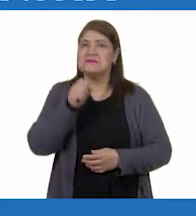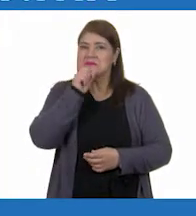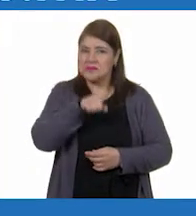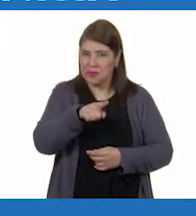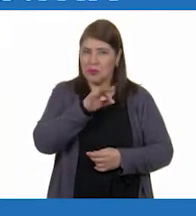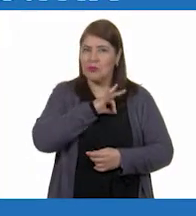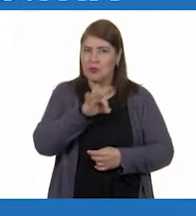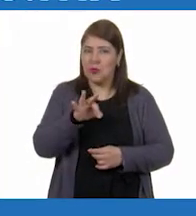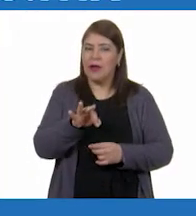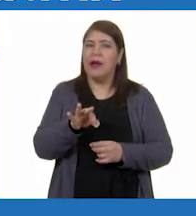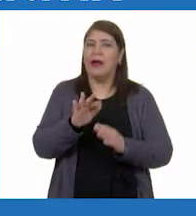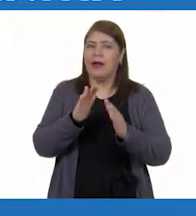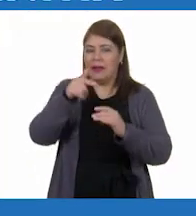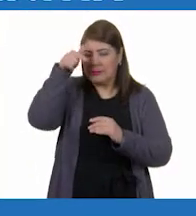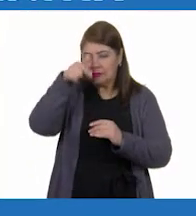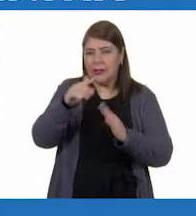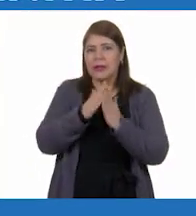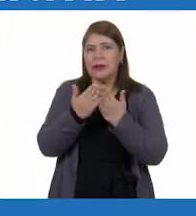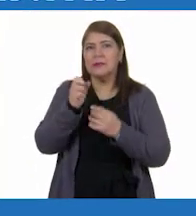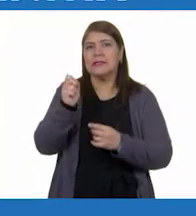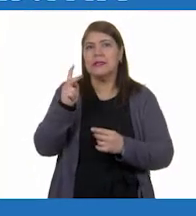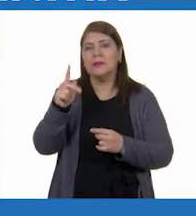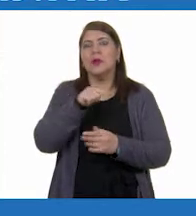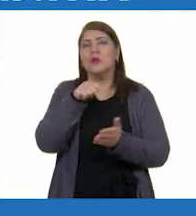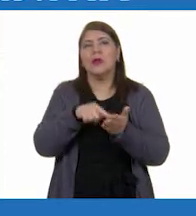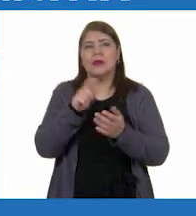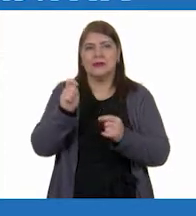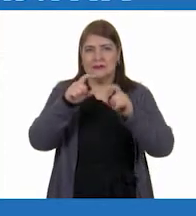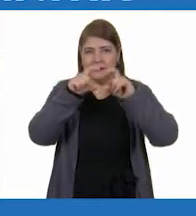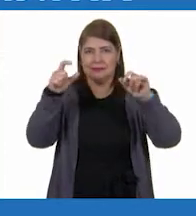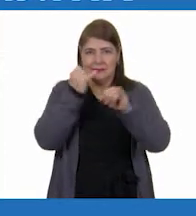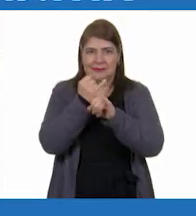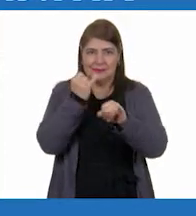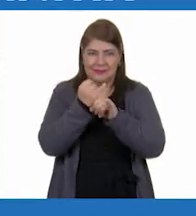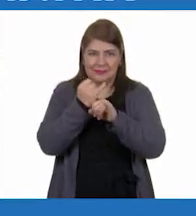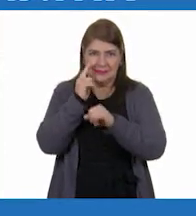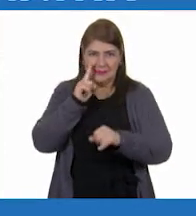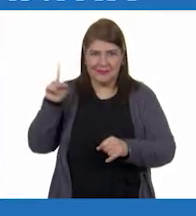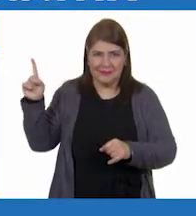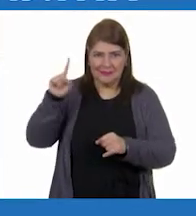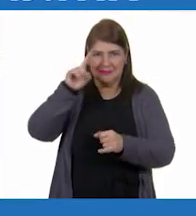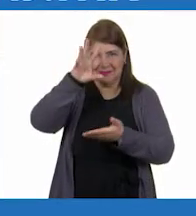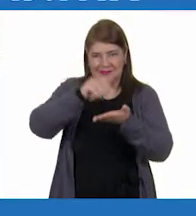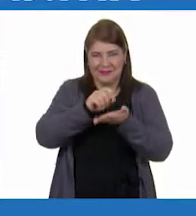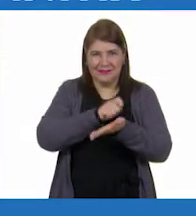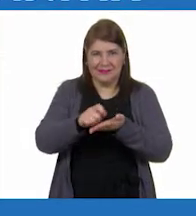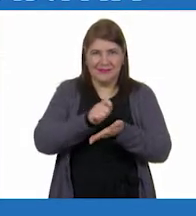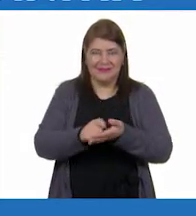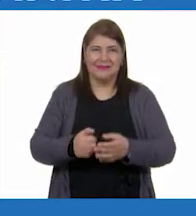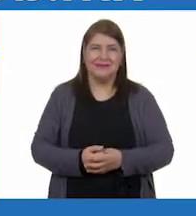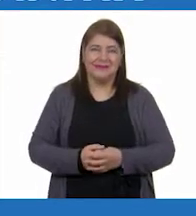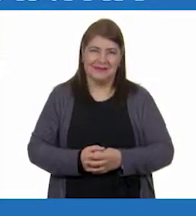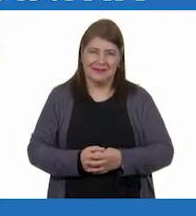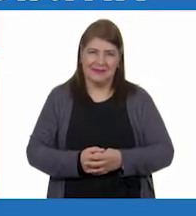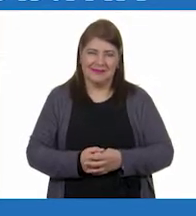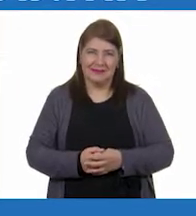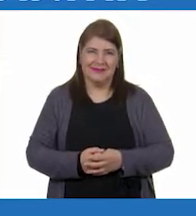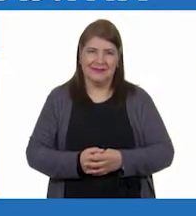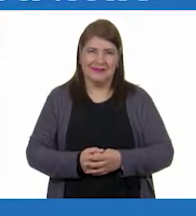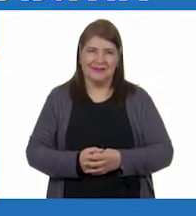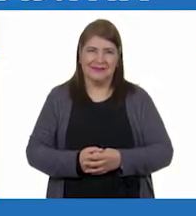puedes encontrar los libros de texto en la página conaliteg.cep.gov